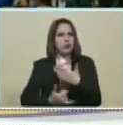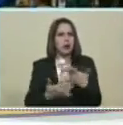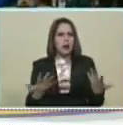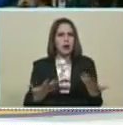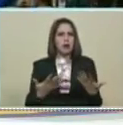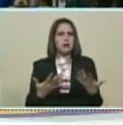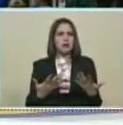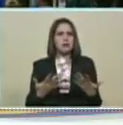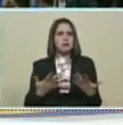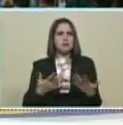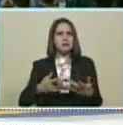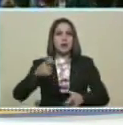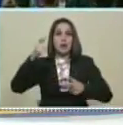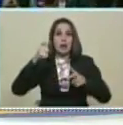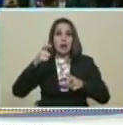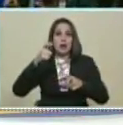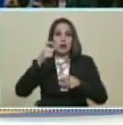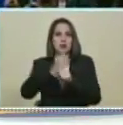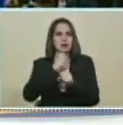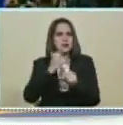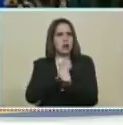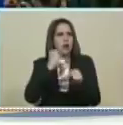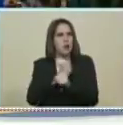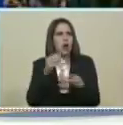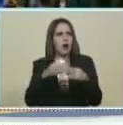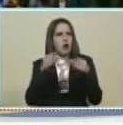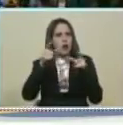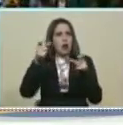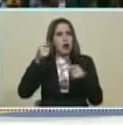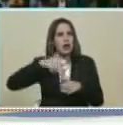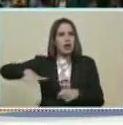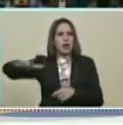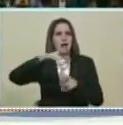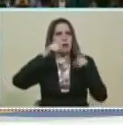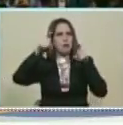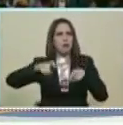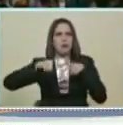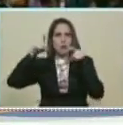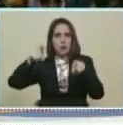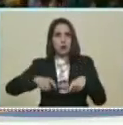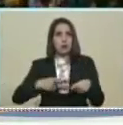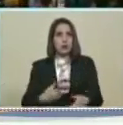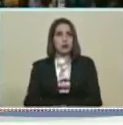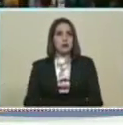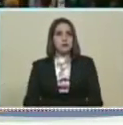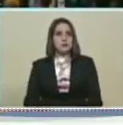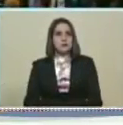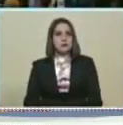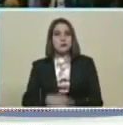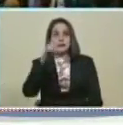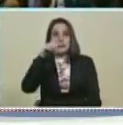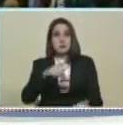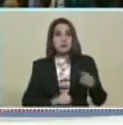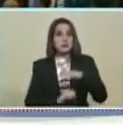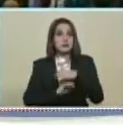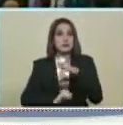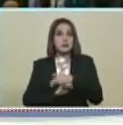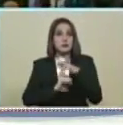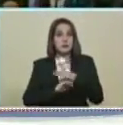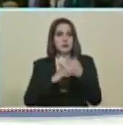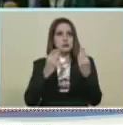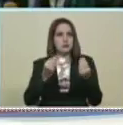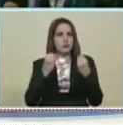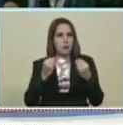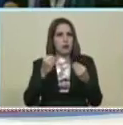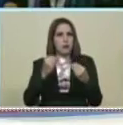apoyo Para el plan Chamba juvenil Del campo Vamos a regresar Al campo Y máximo apoyo Para el plan Chamba